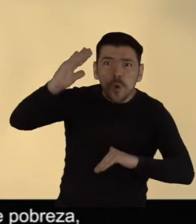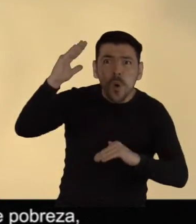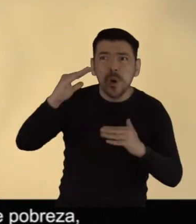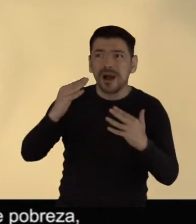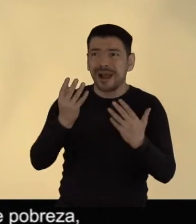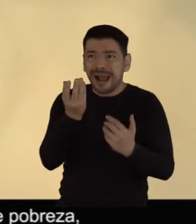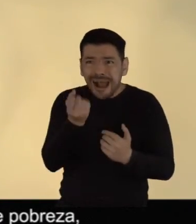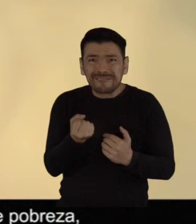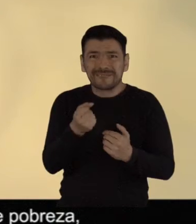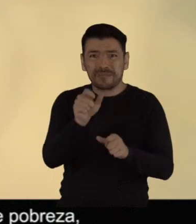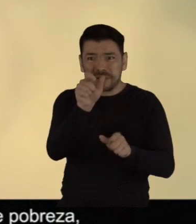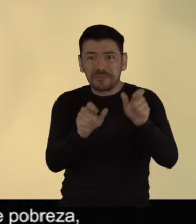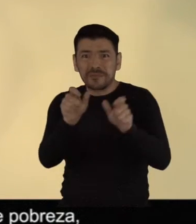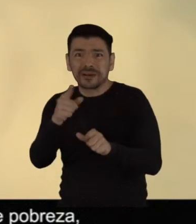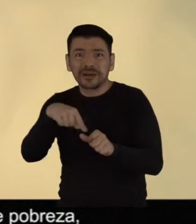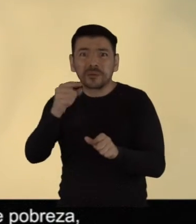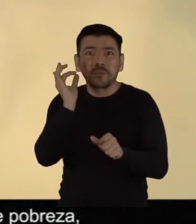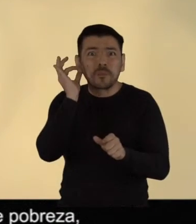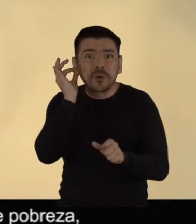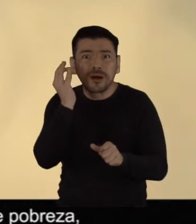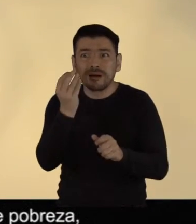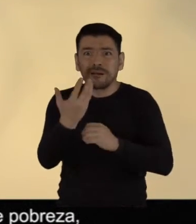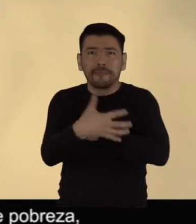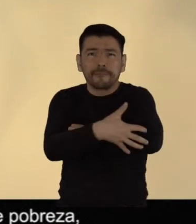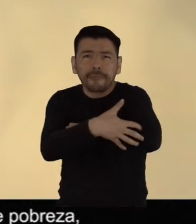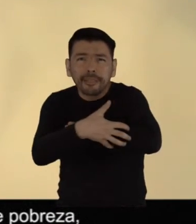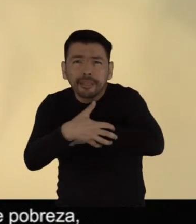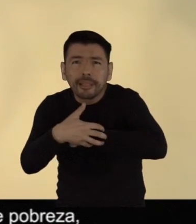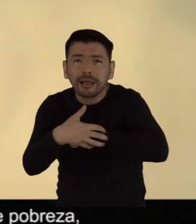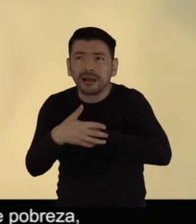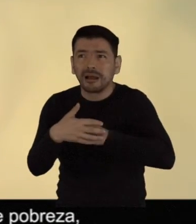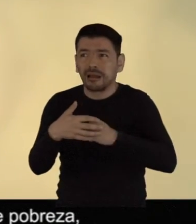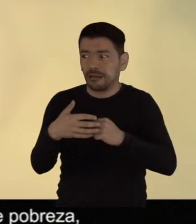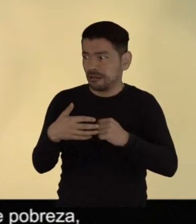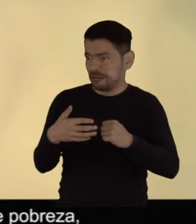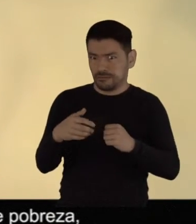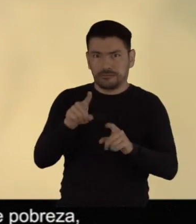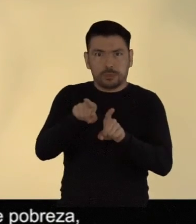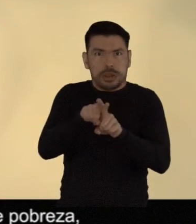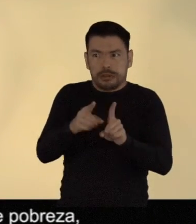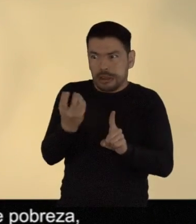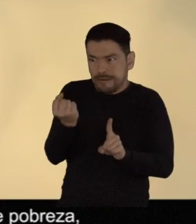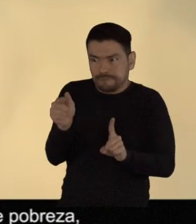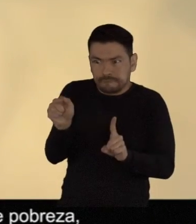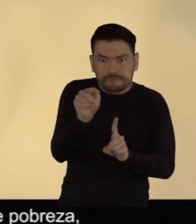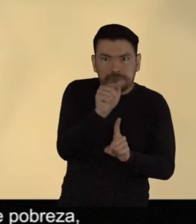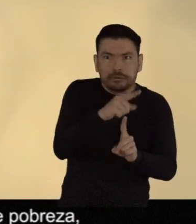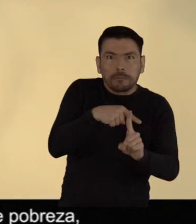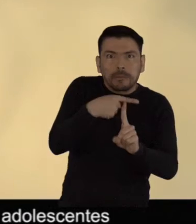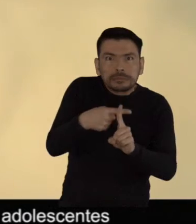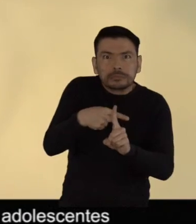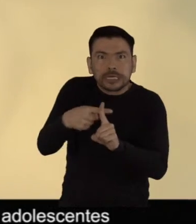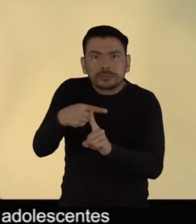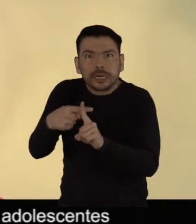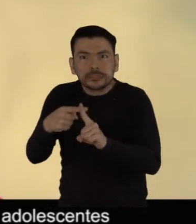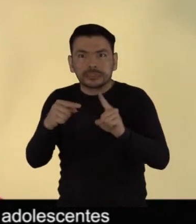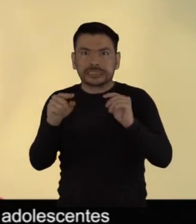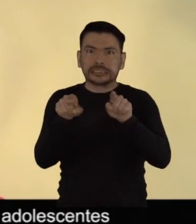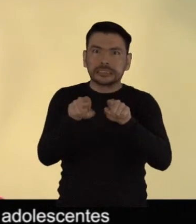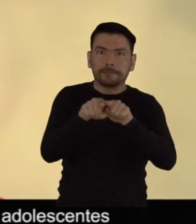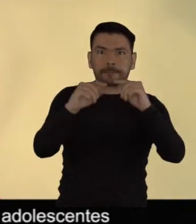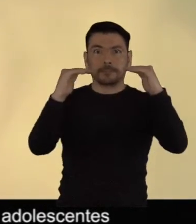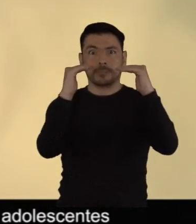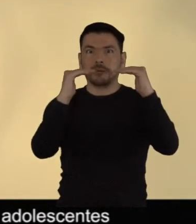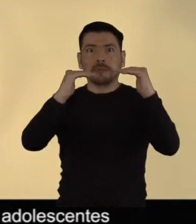o para las que viven en condiciones de pobreza, llevando a un impacto cumulativo de la desigualdad. Pero